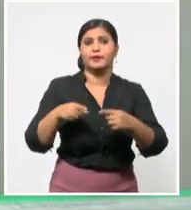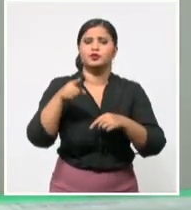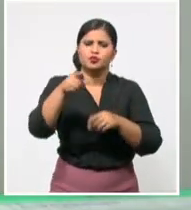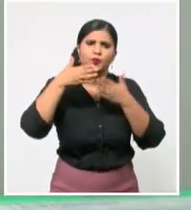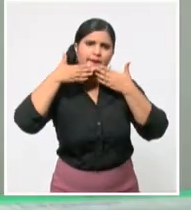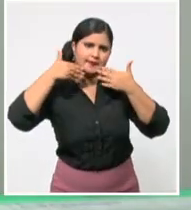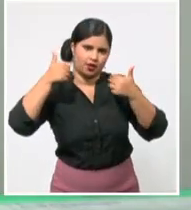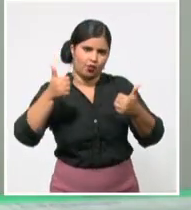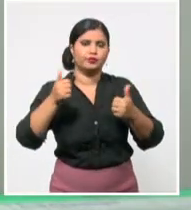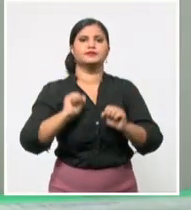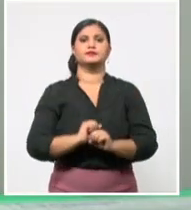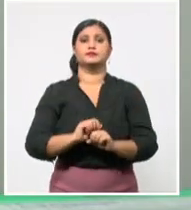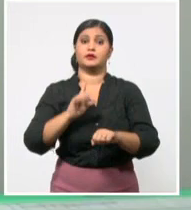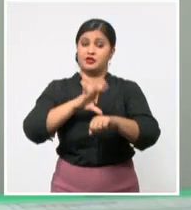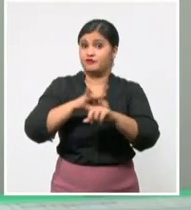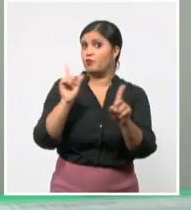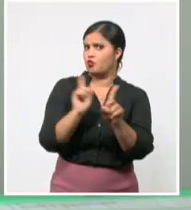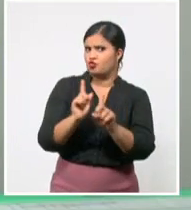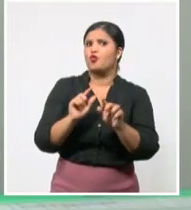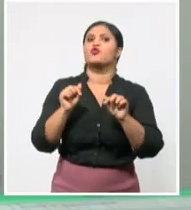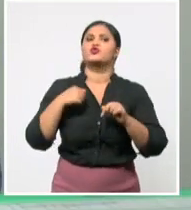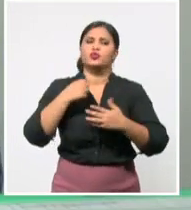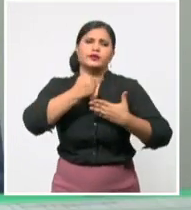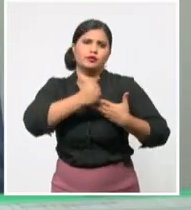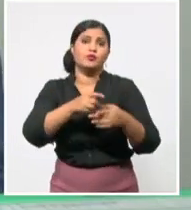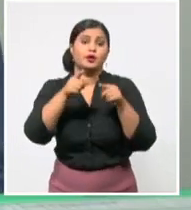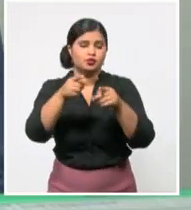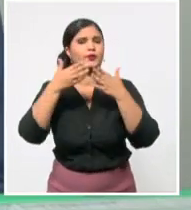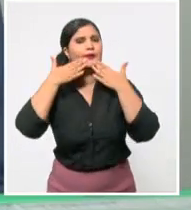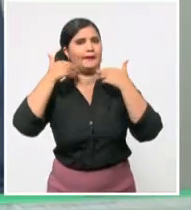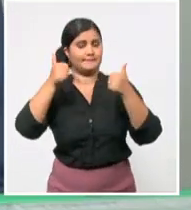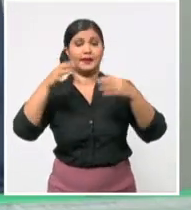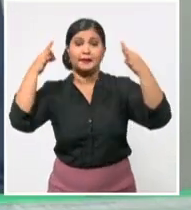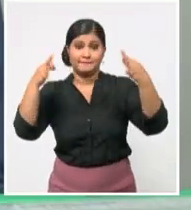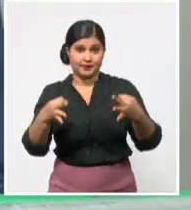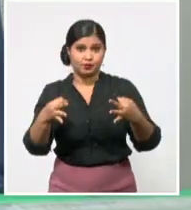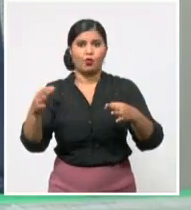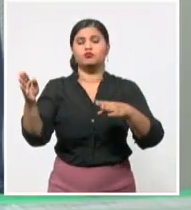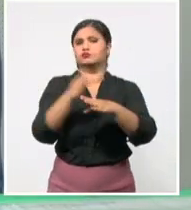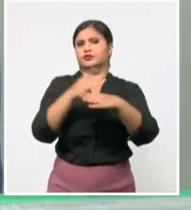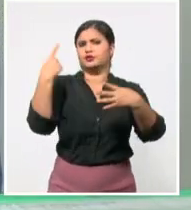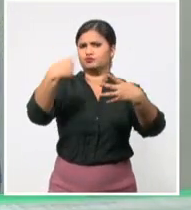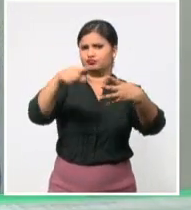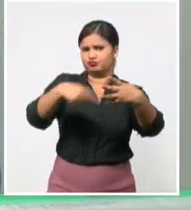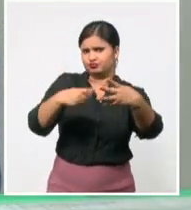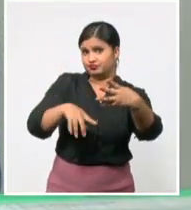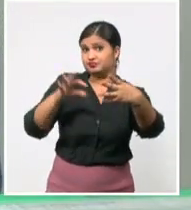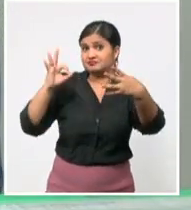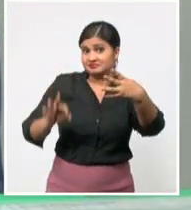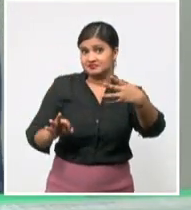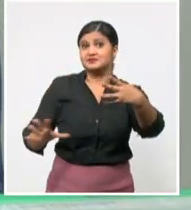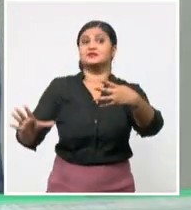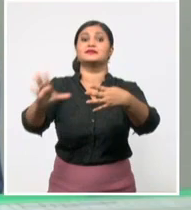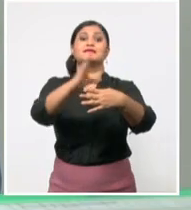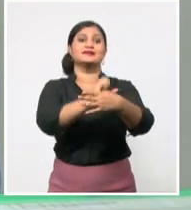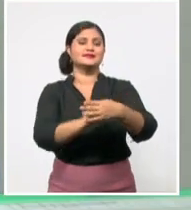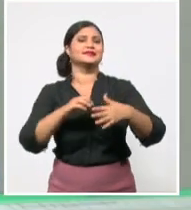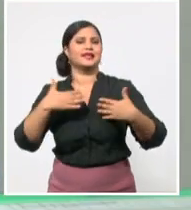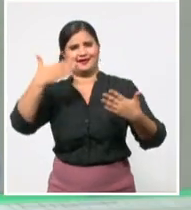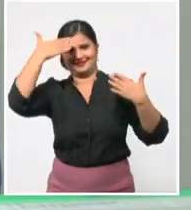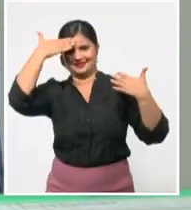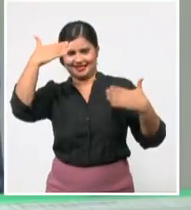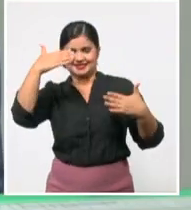COVID-19. Por lo tanto, por todas esas razones, una vez más, que les llegue a ustedes la admiración